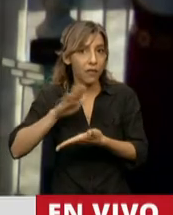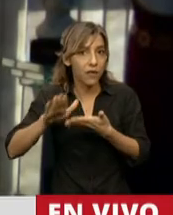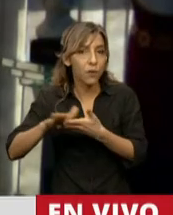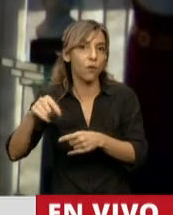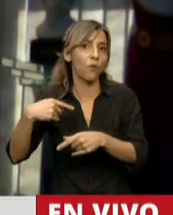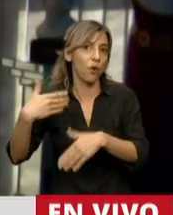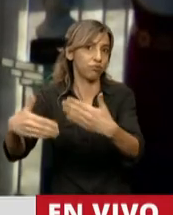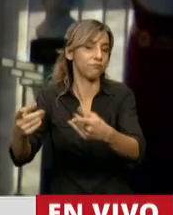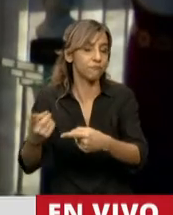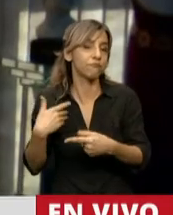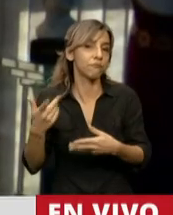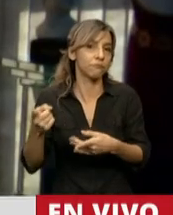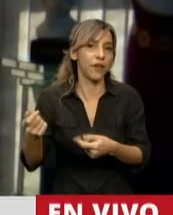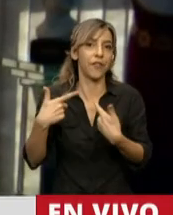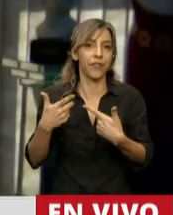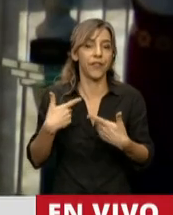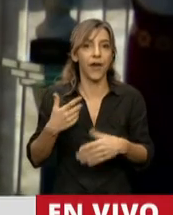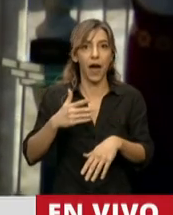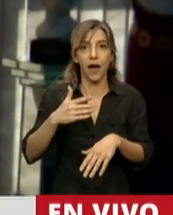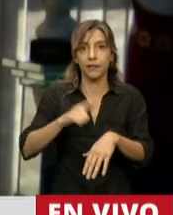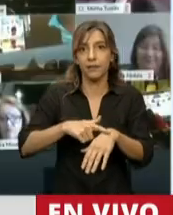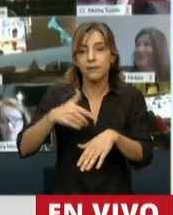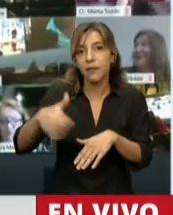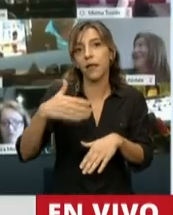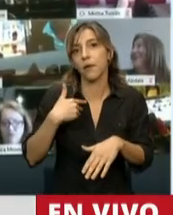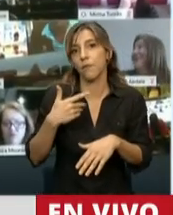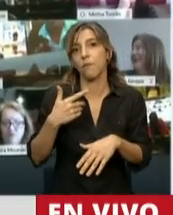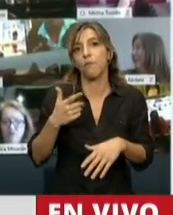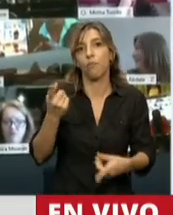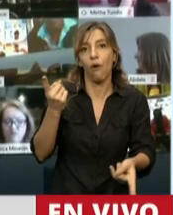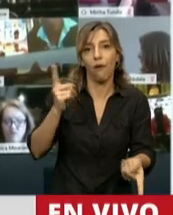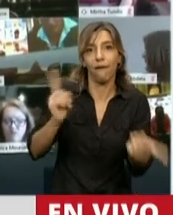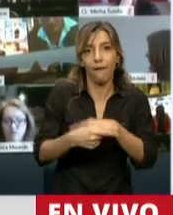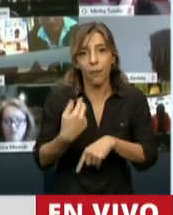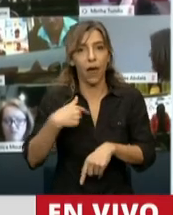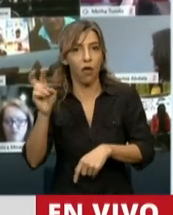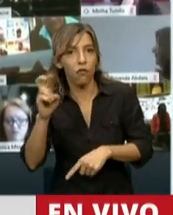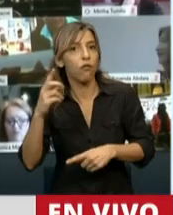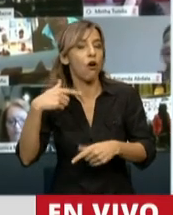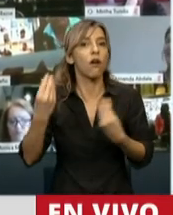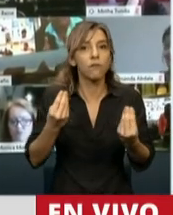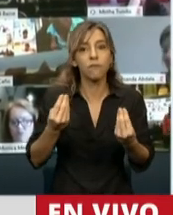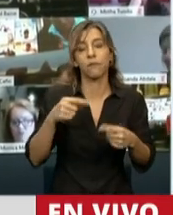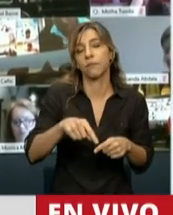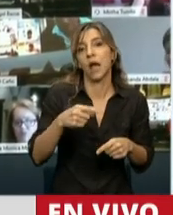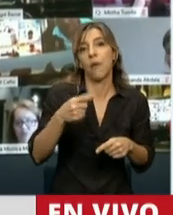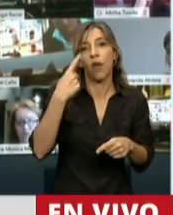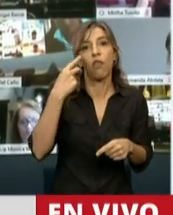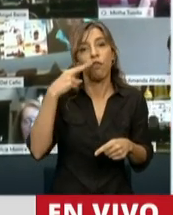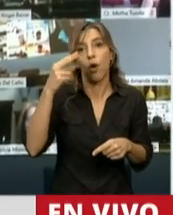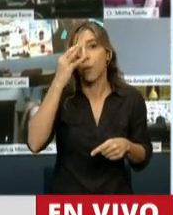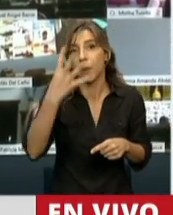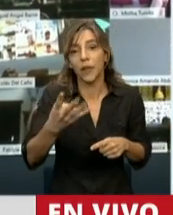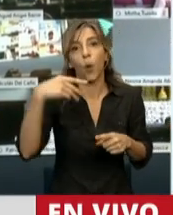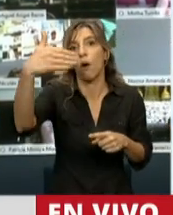oxígeno de no disponer de tantos dólares, del 2020 al 2024. Si no renegociamos, señor